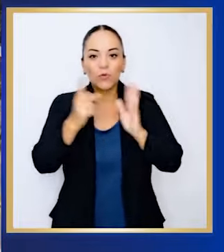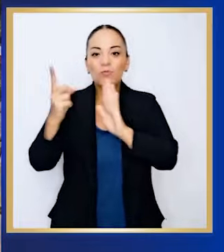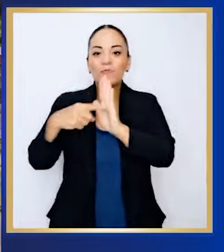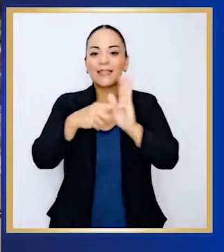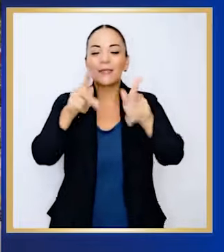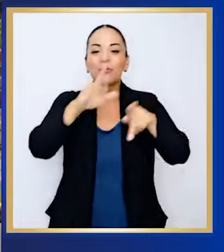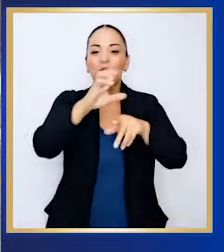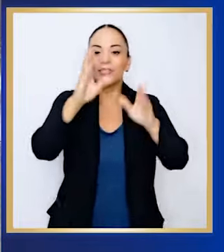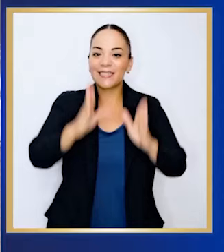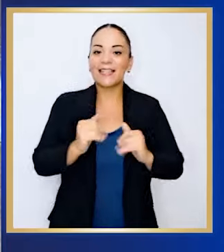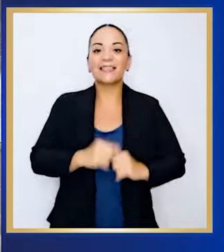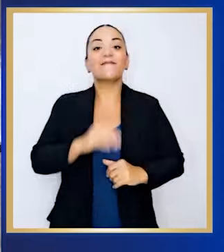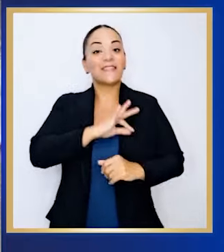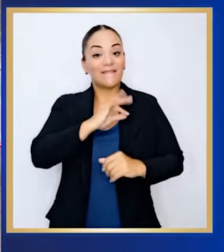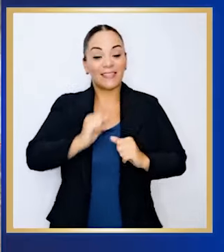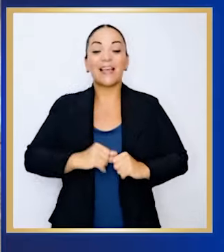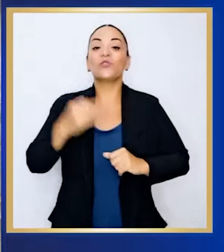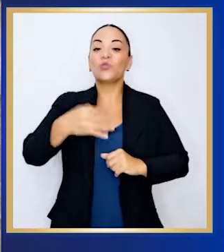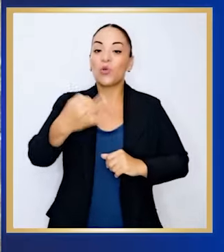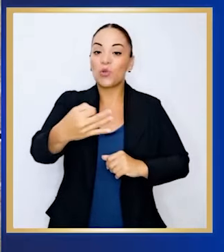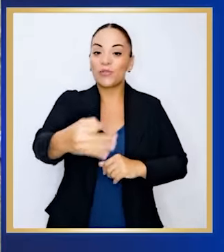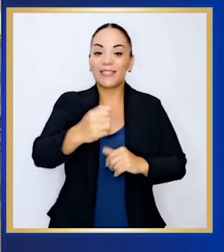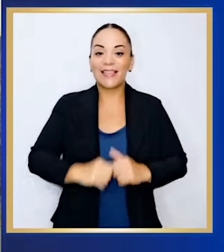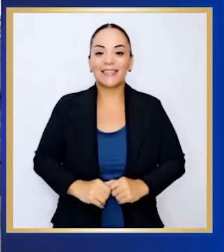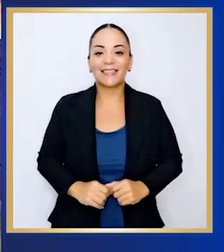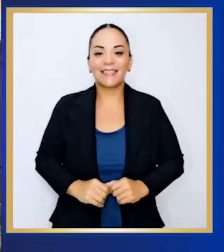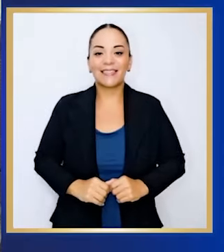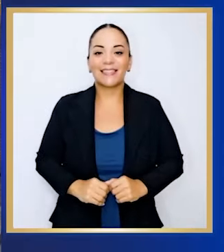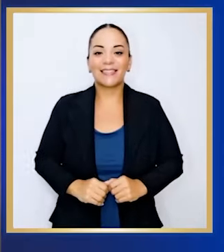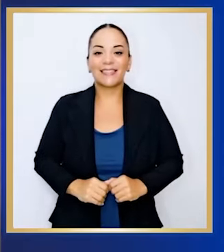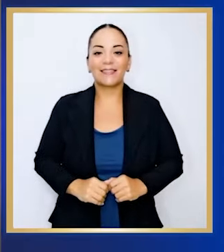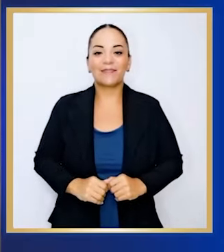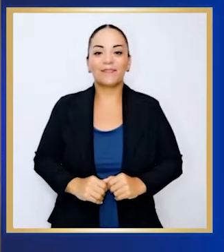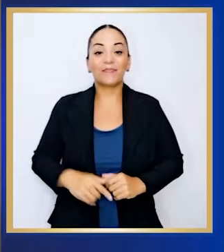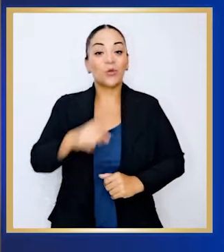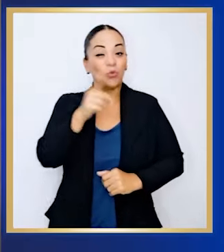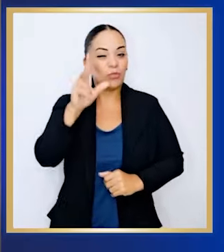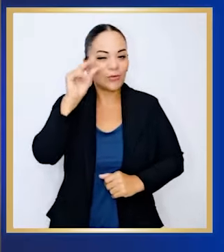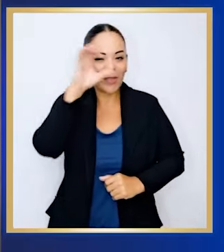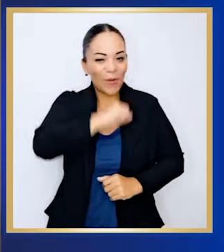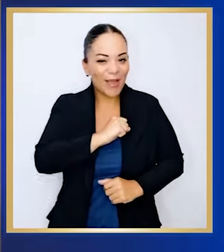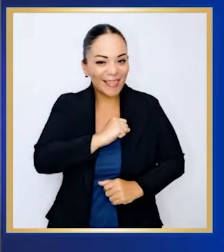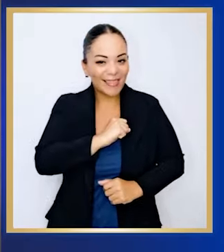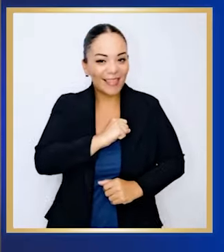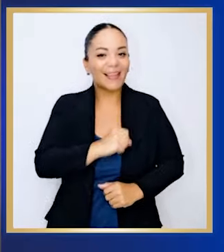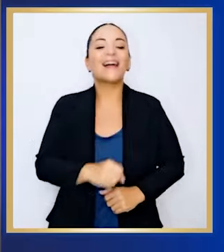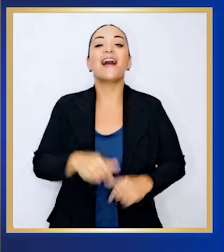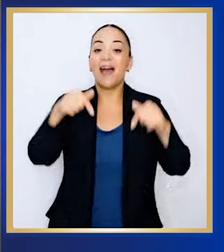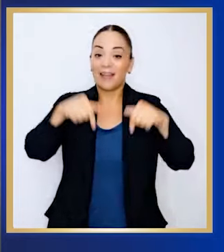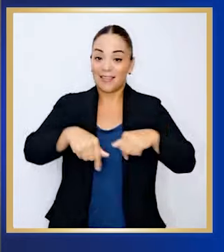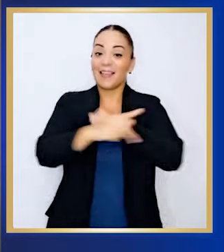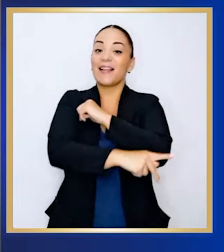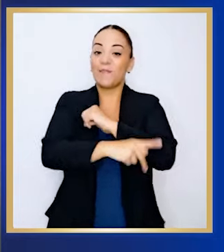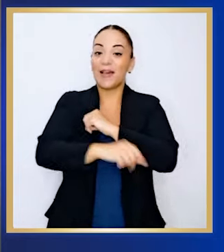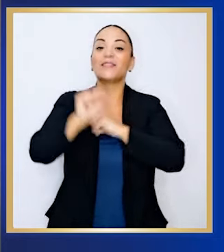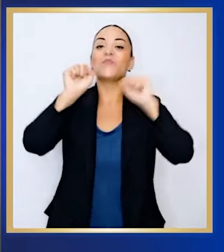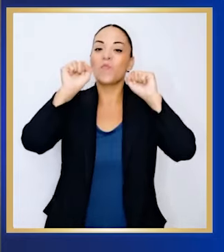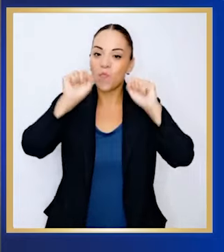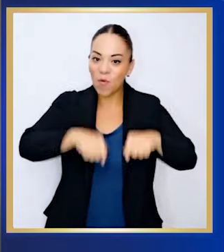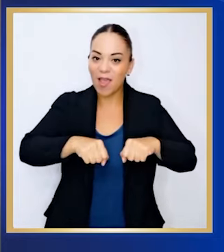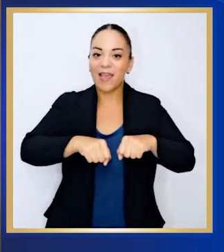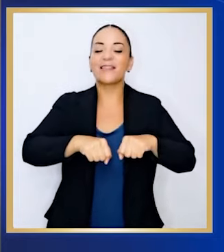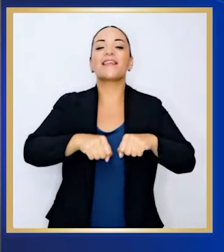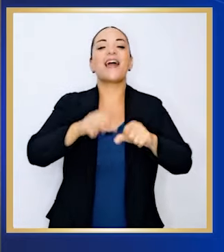costarricenses todos los días. No se dan cuenta que en este país sí se